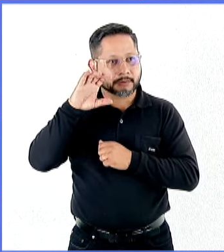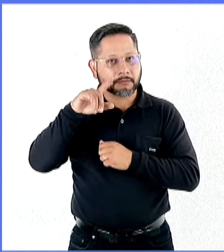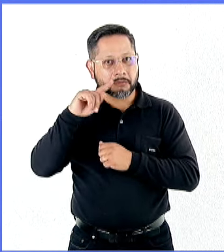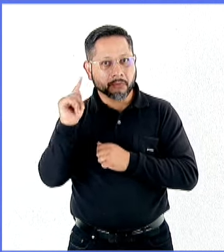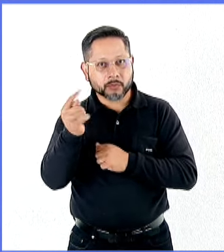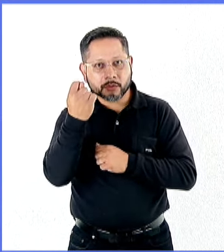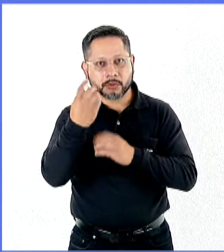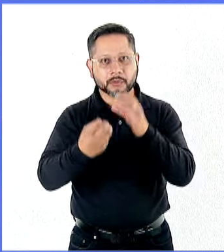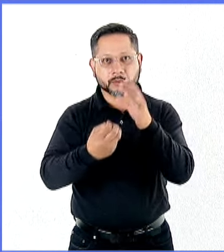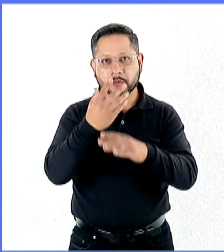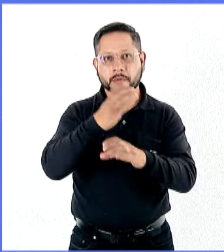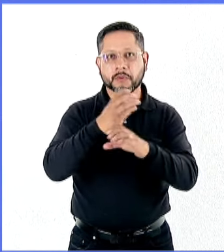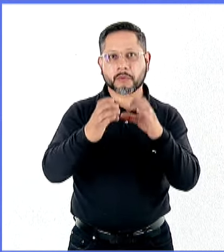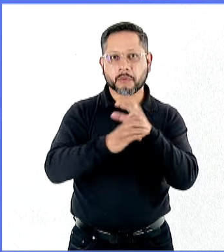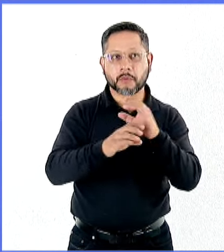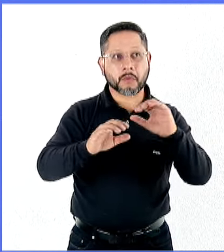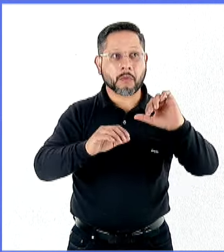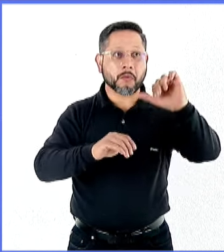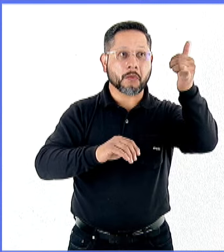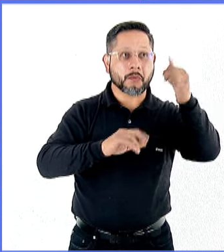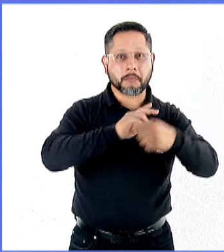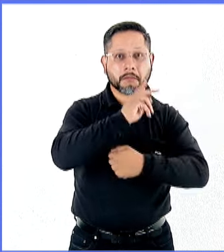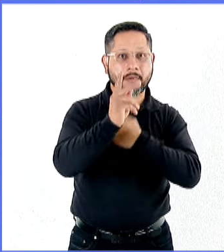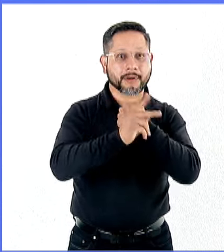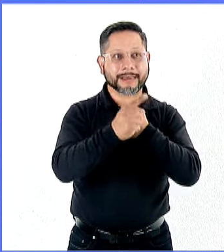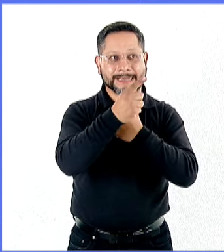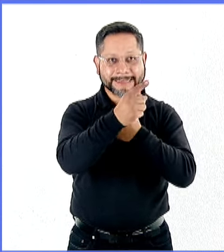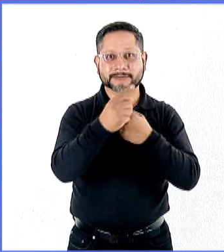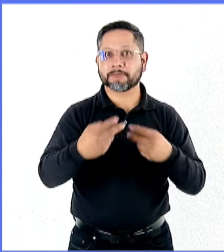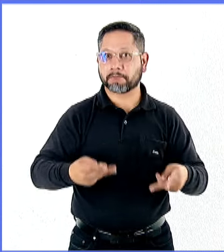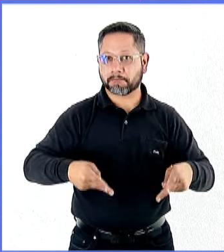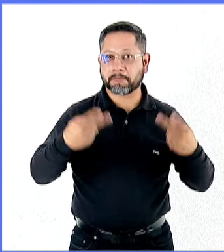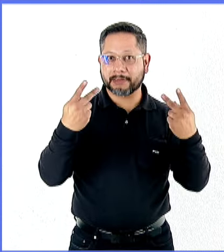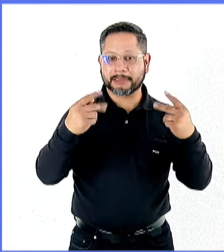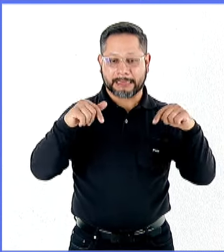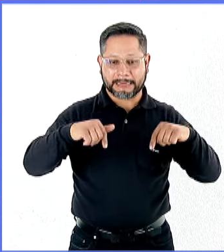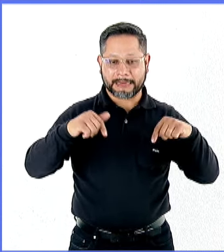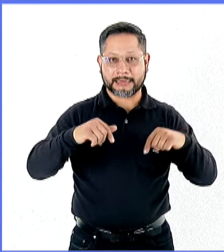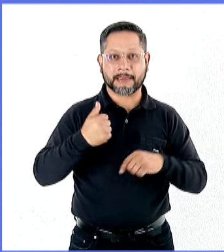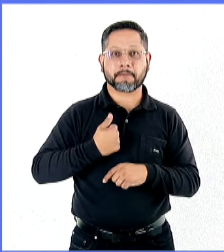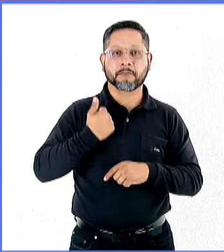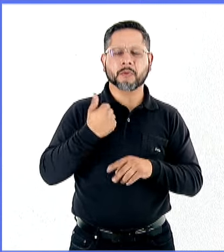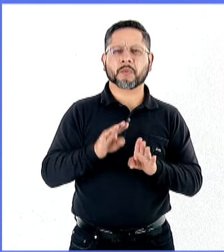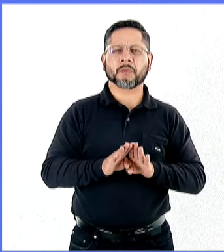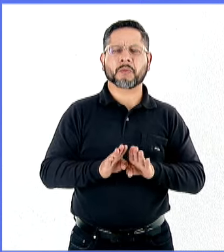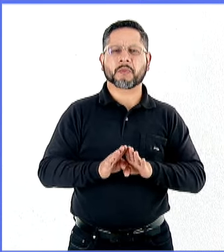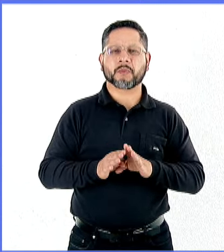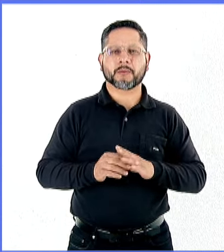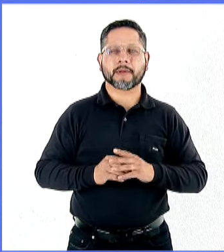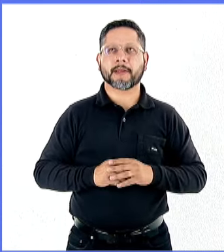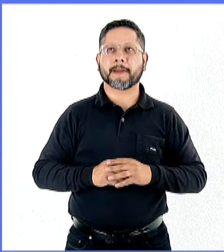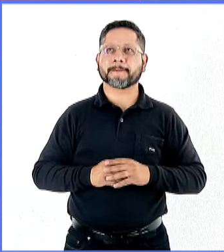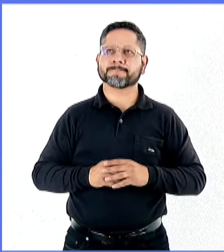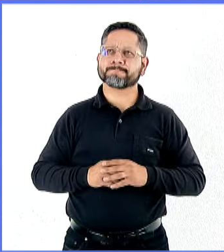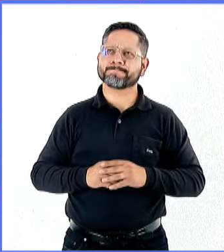se hace en otros países y cómo aprovecharlo, cómo adaptarlo al entorno nacional. El punto del